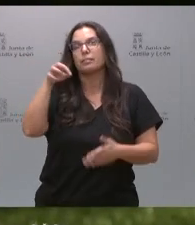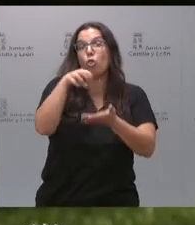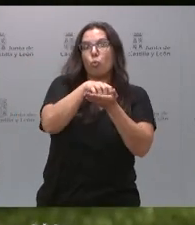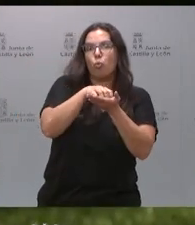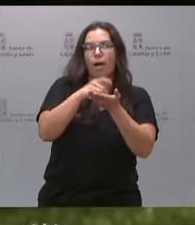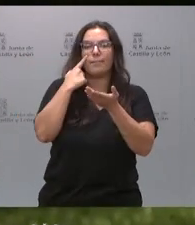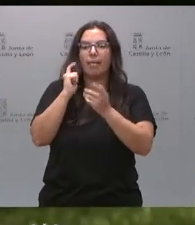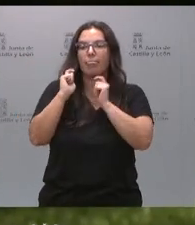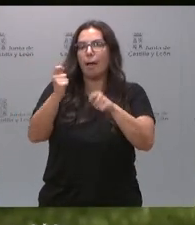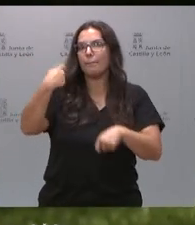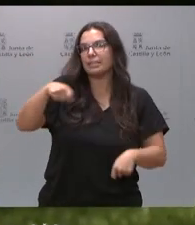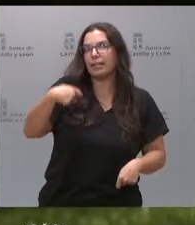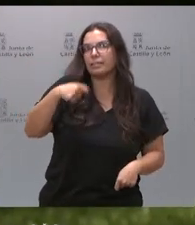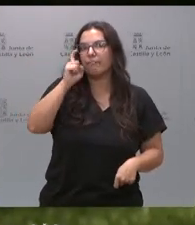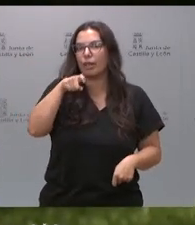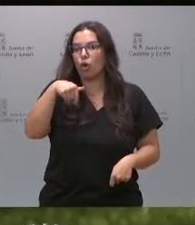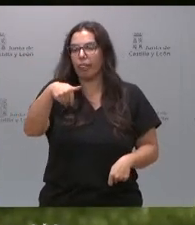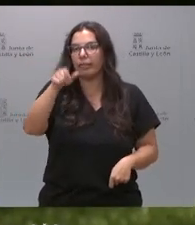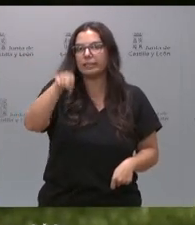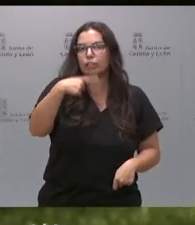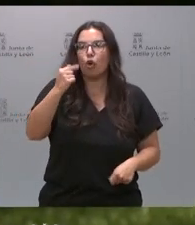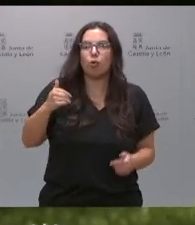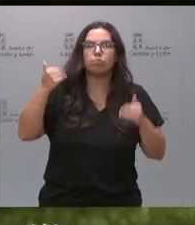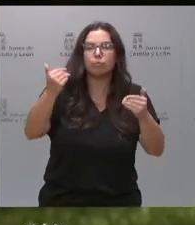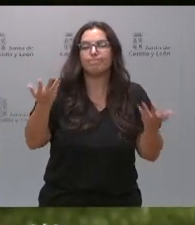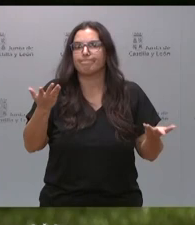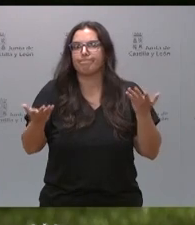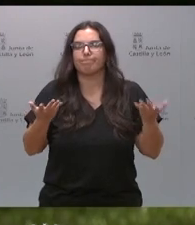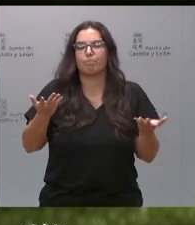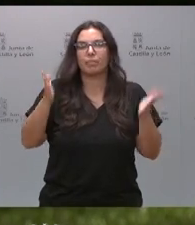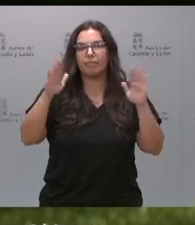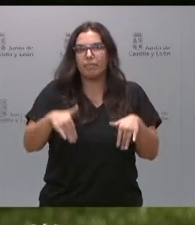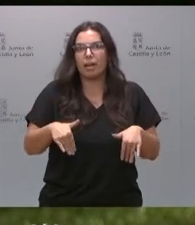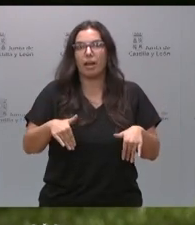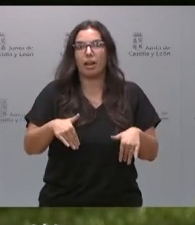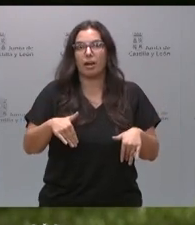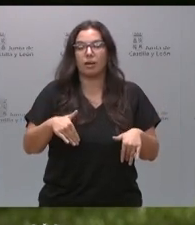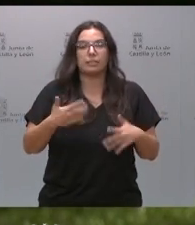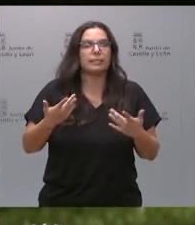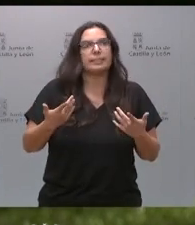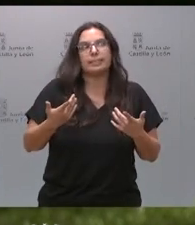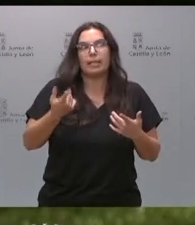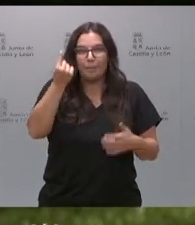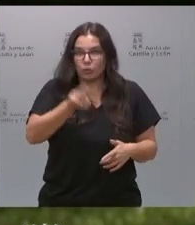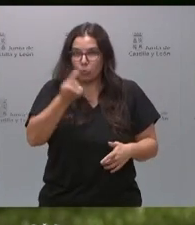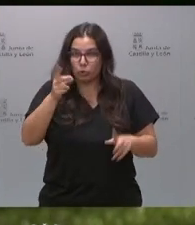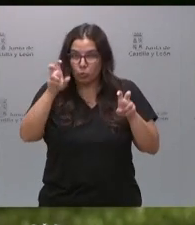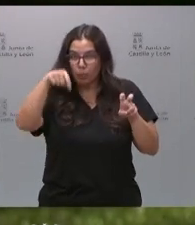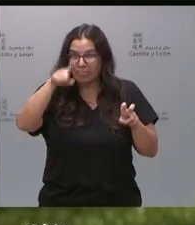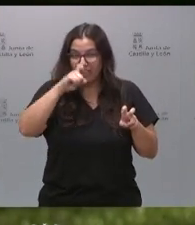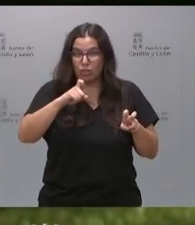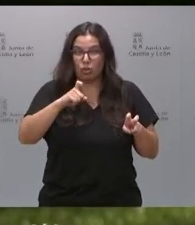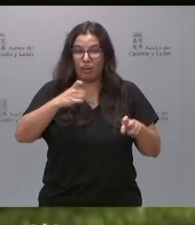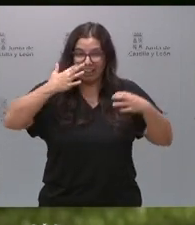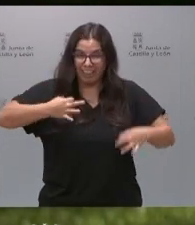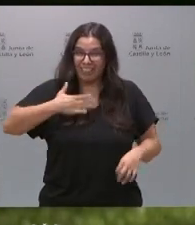investidura, no sé si el porcentaje de que Castilla y León tenga un nuevo presupuesto es algo factible,